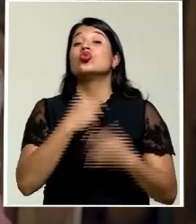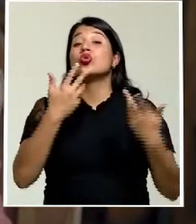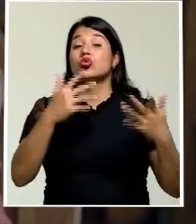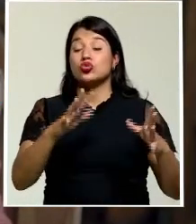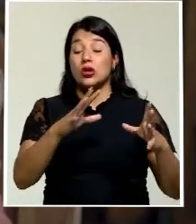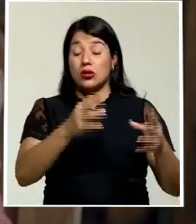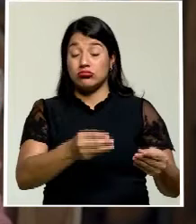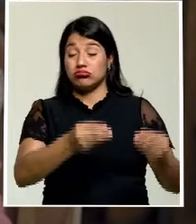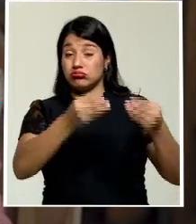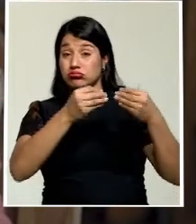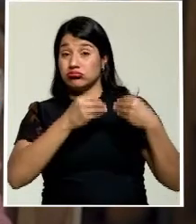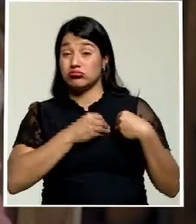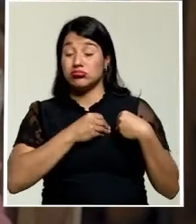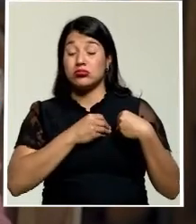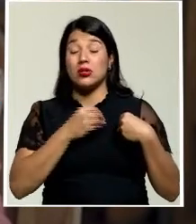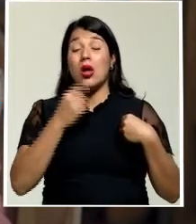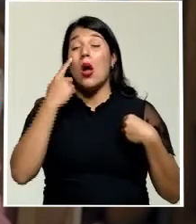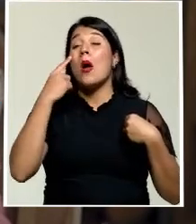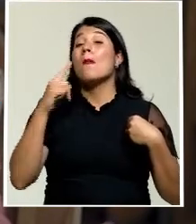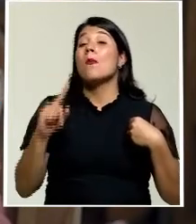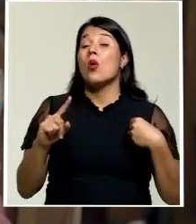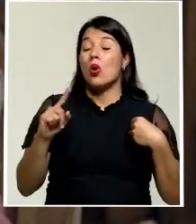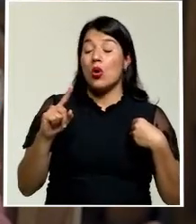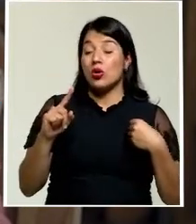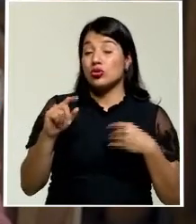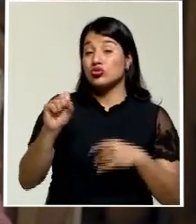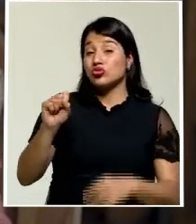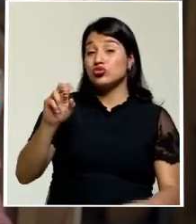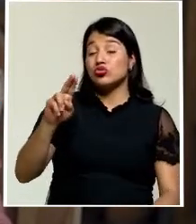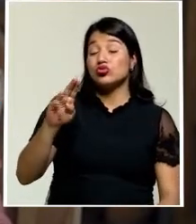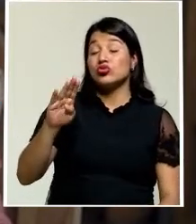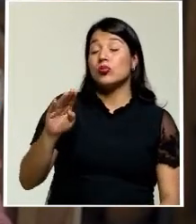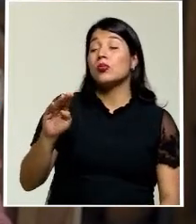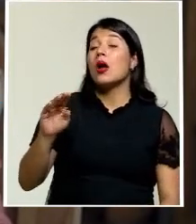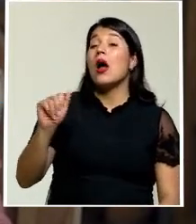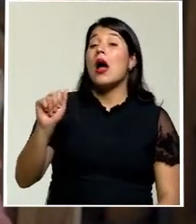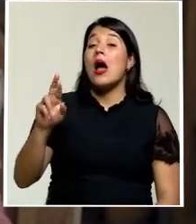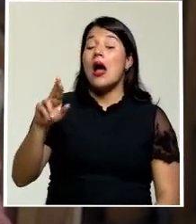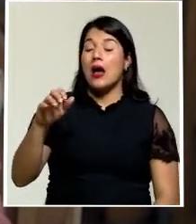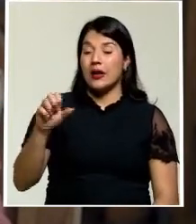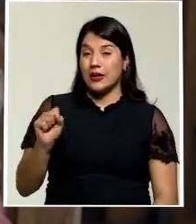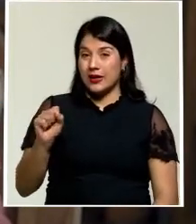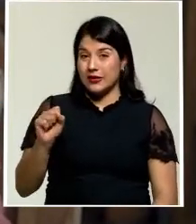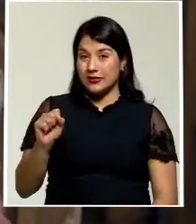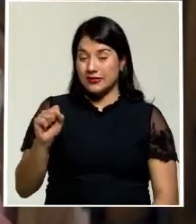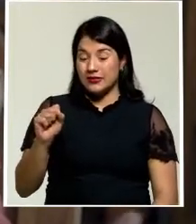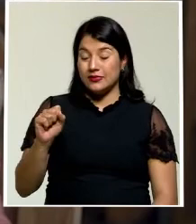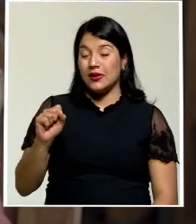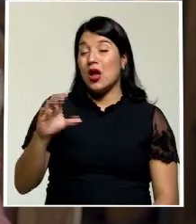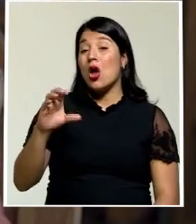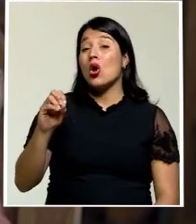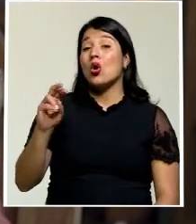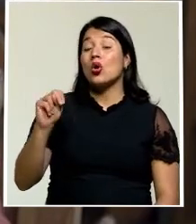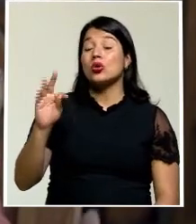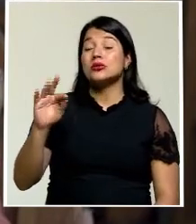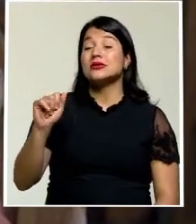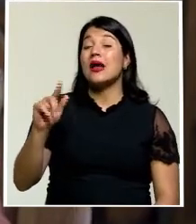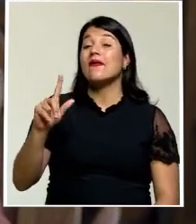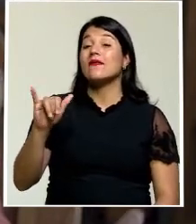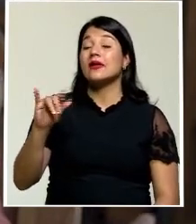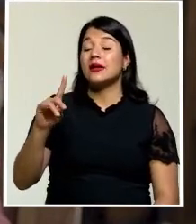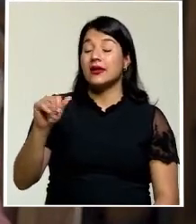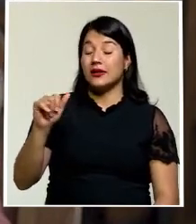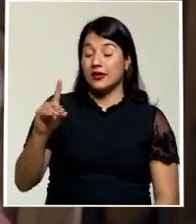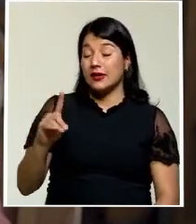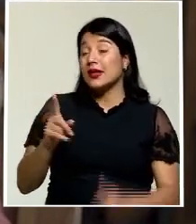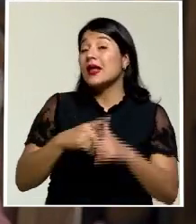cátedra de don Francisco Amigueti unas 30 diapositivas y pensamos que ver el